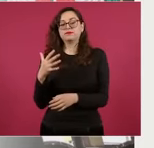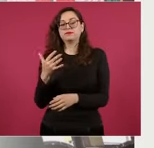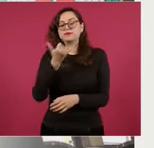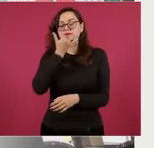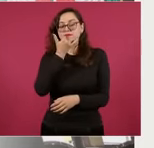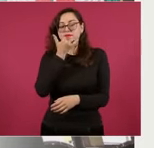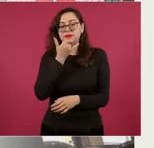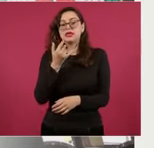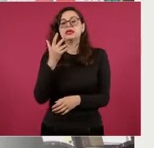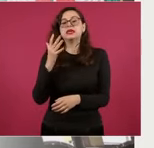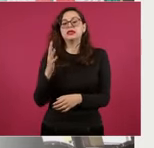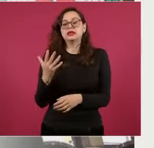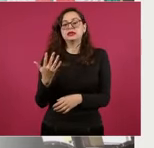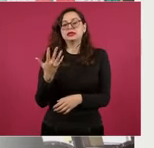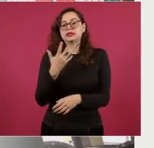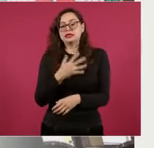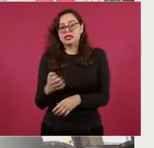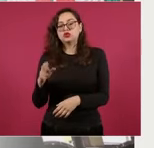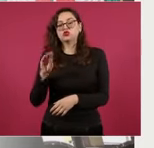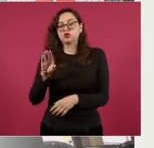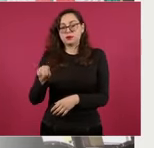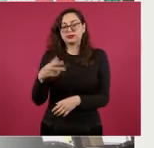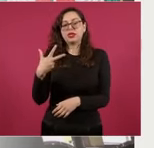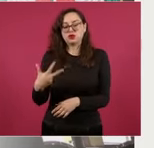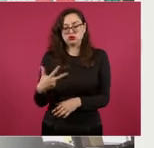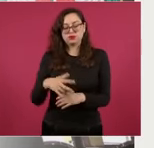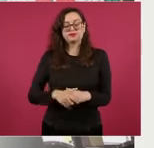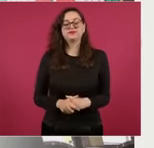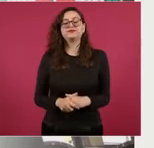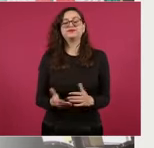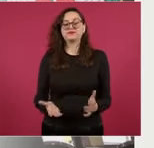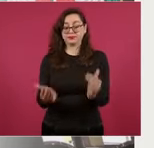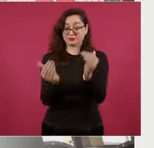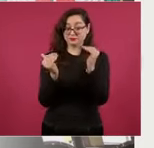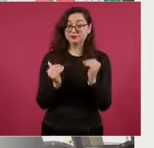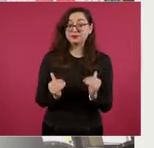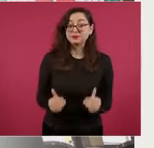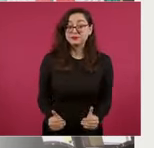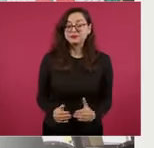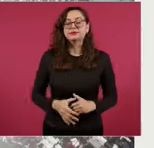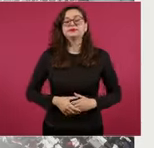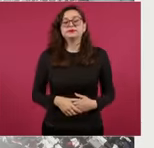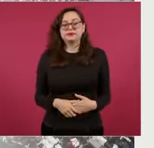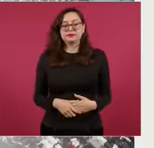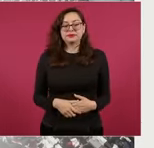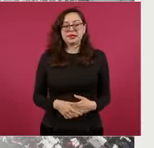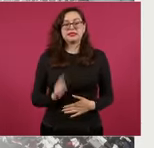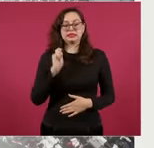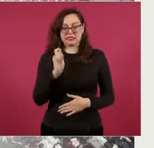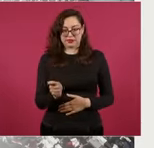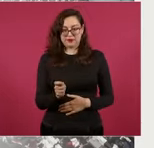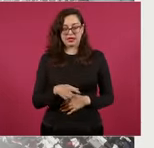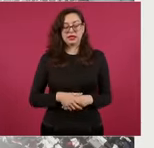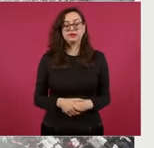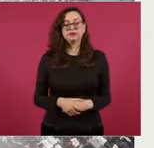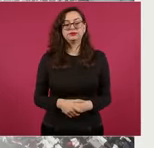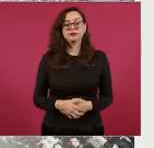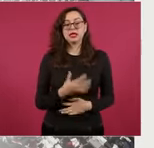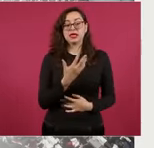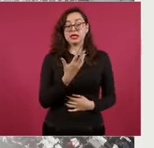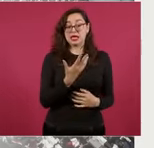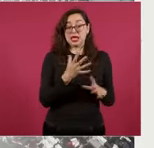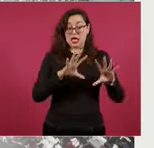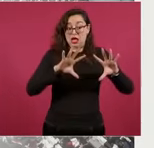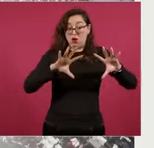598. Adelante. Paso número 2. La votación nacional emitida se divide